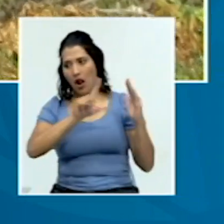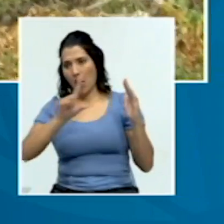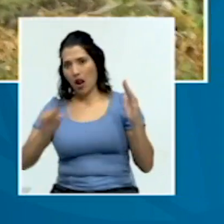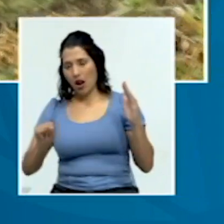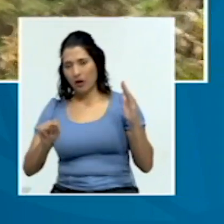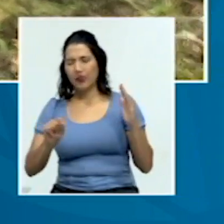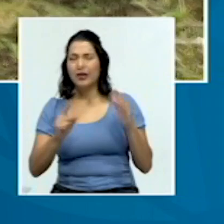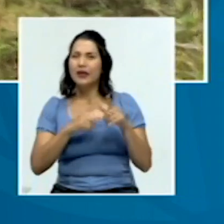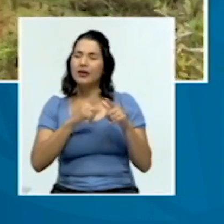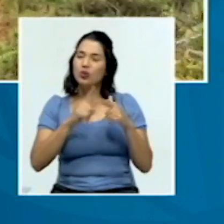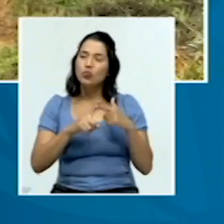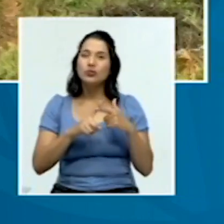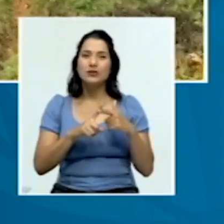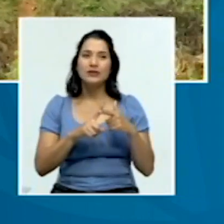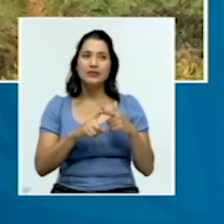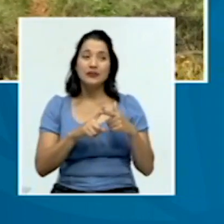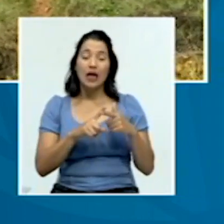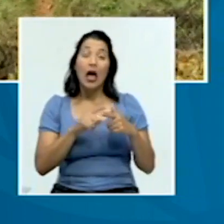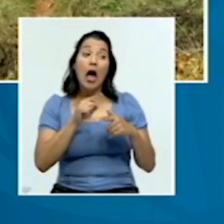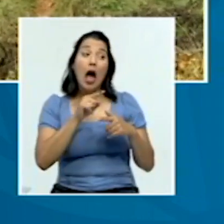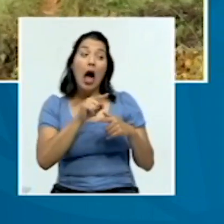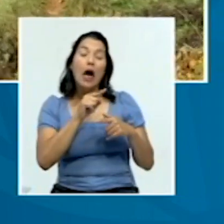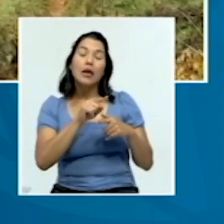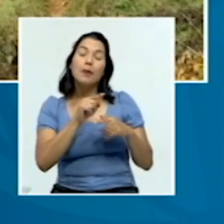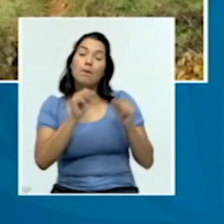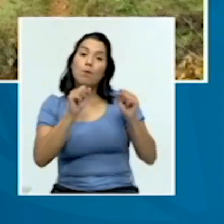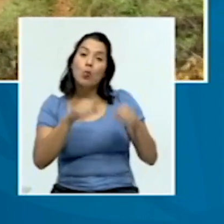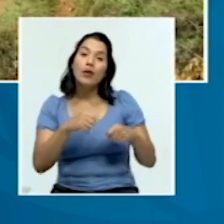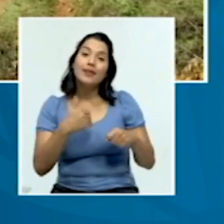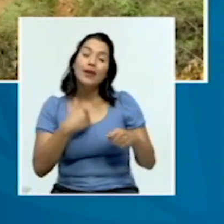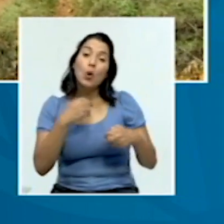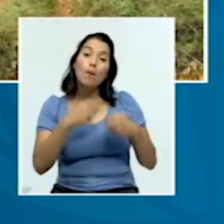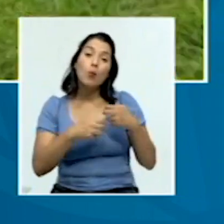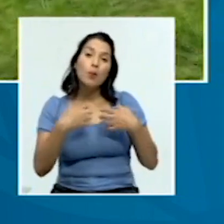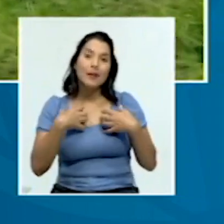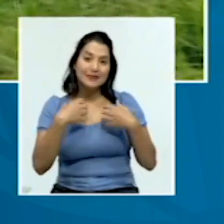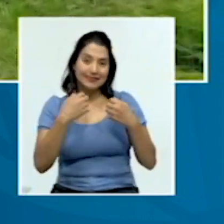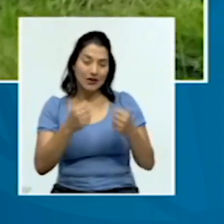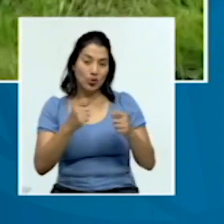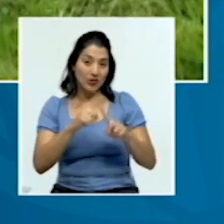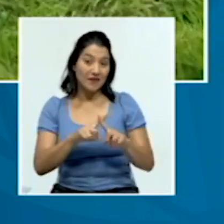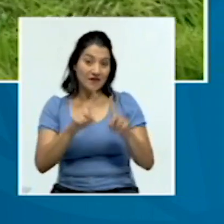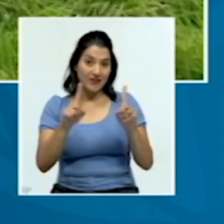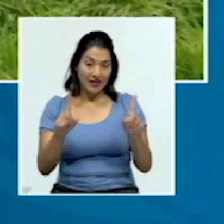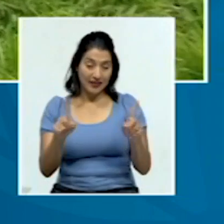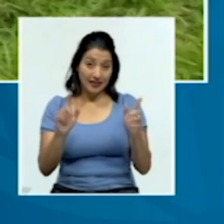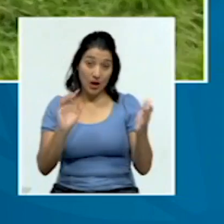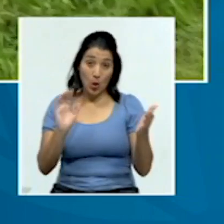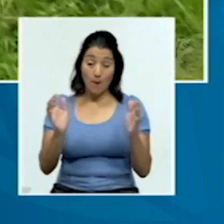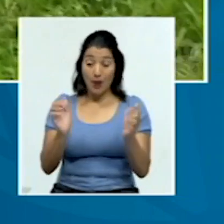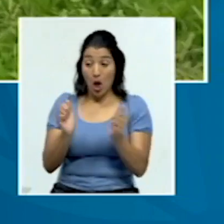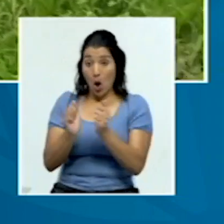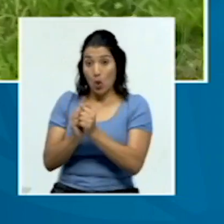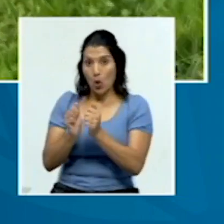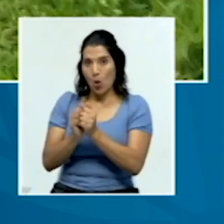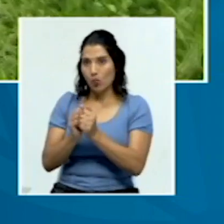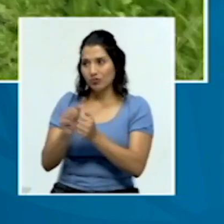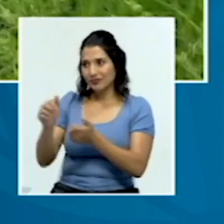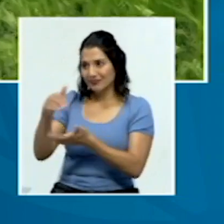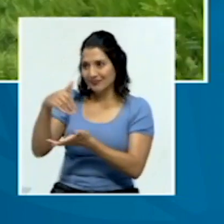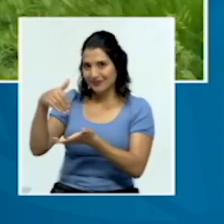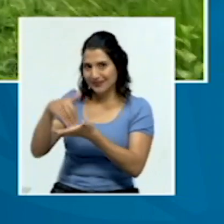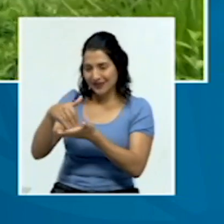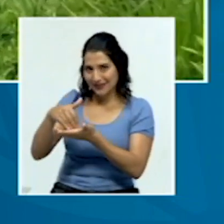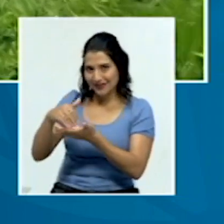Es una problemática de salud completamente diferente a la de las zonas urbanas y